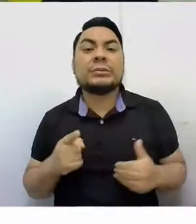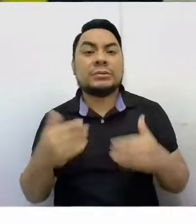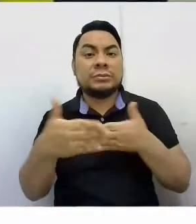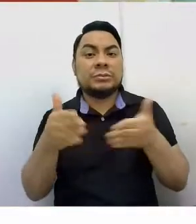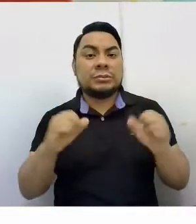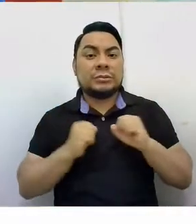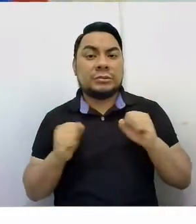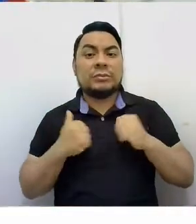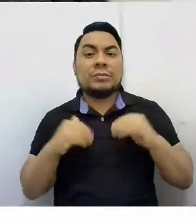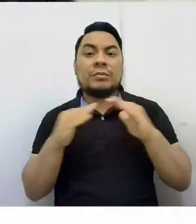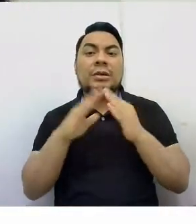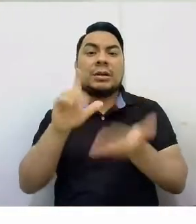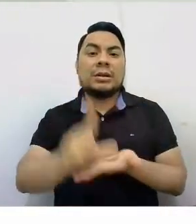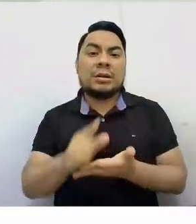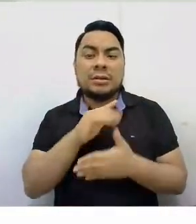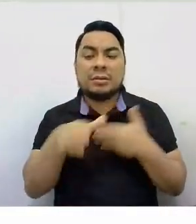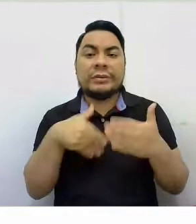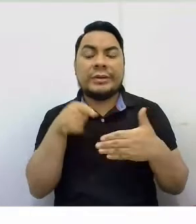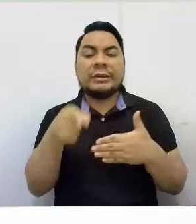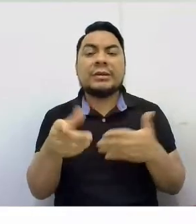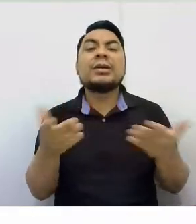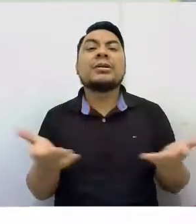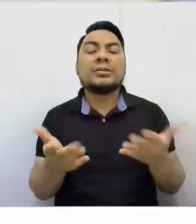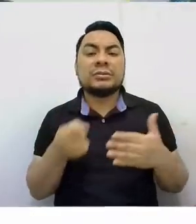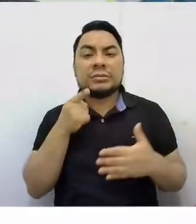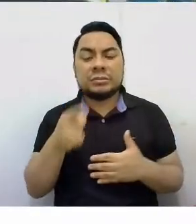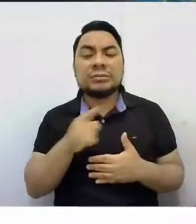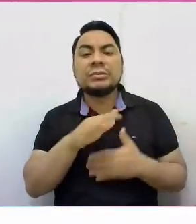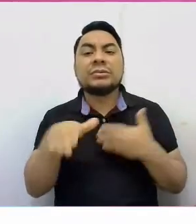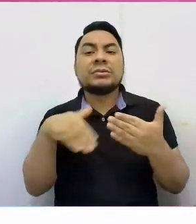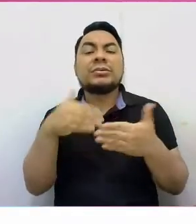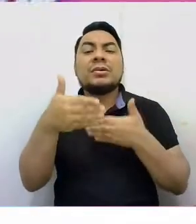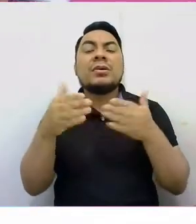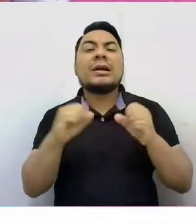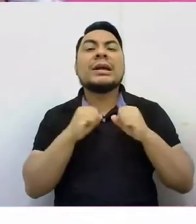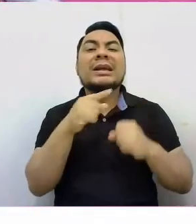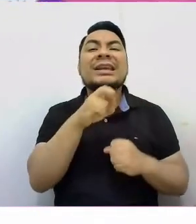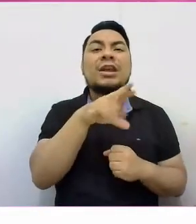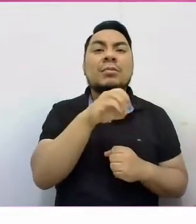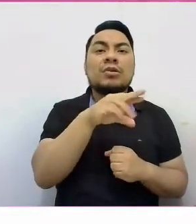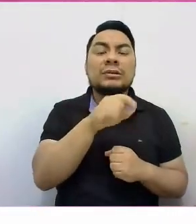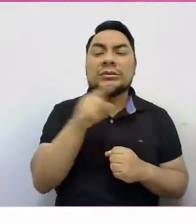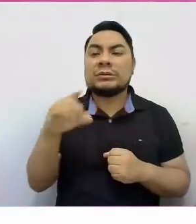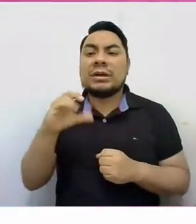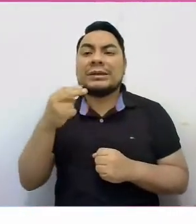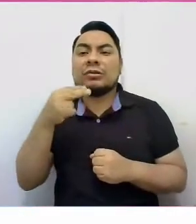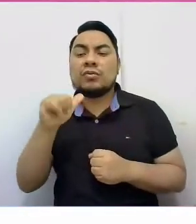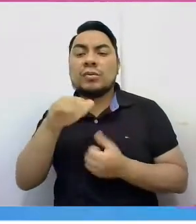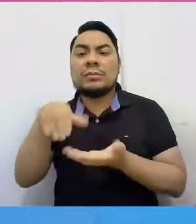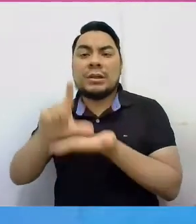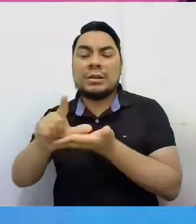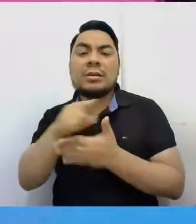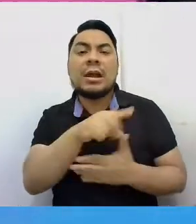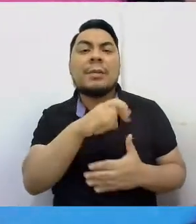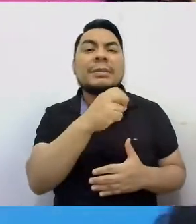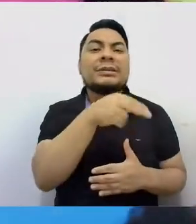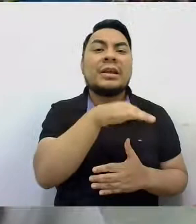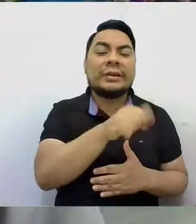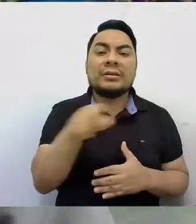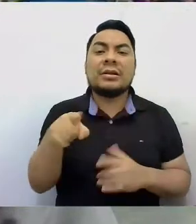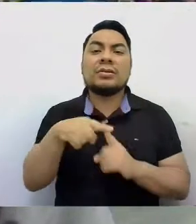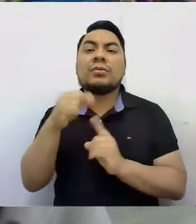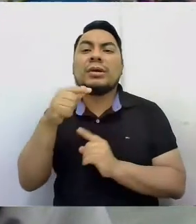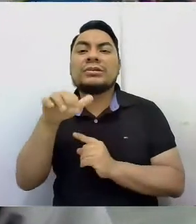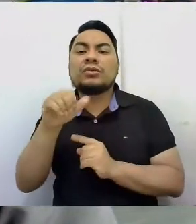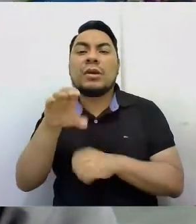de Lima que imparten esta disciplina son el Centro Deportivo Guillermo Danzey, Conchucos en el Cercado de Lima, La Pascana y Tungazuca en Comas.